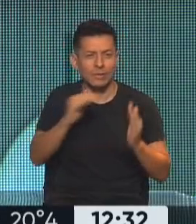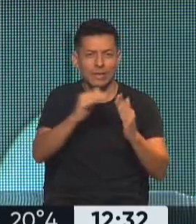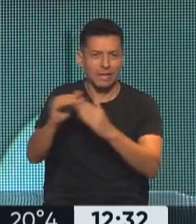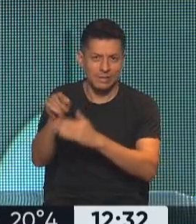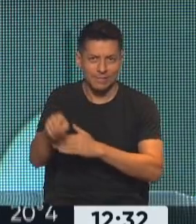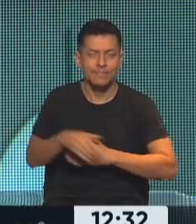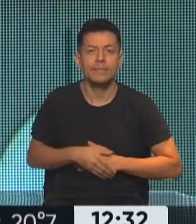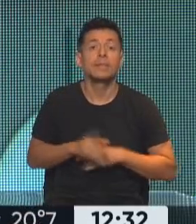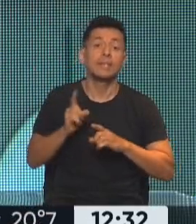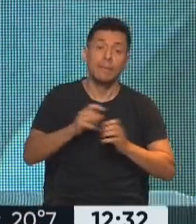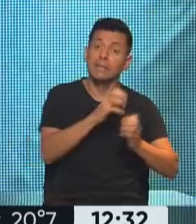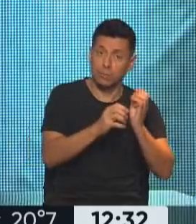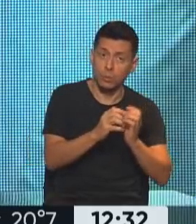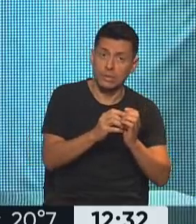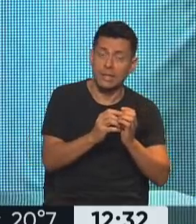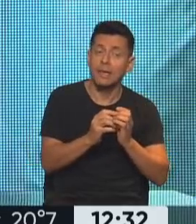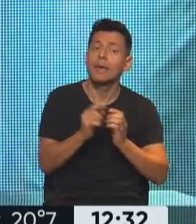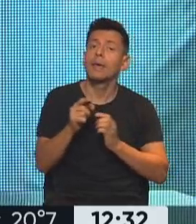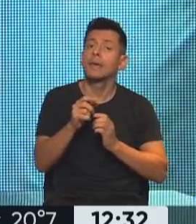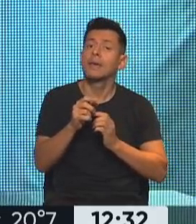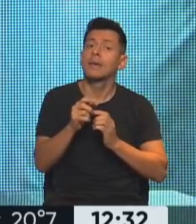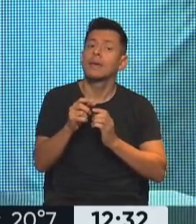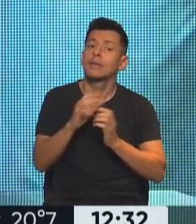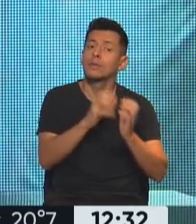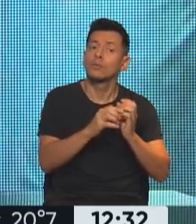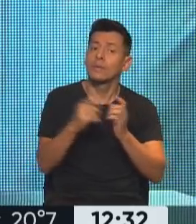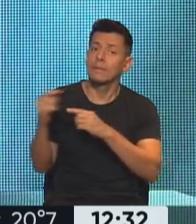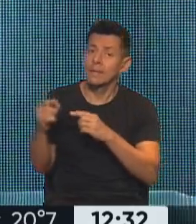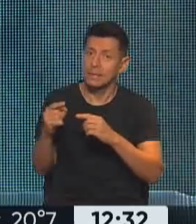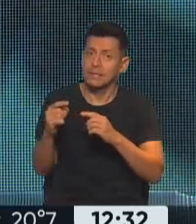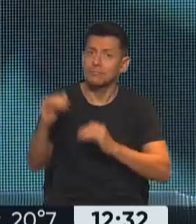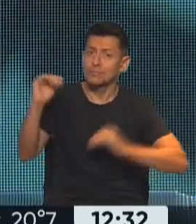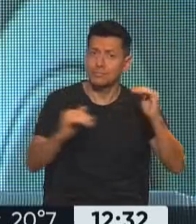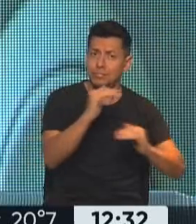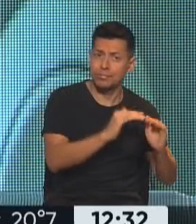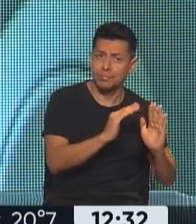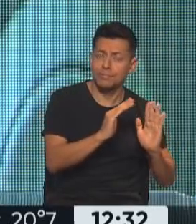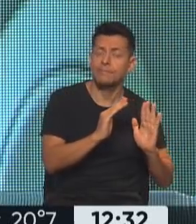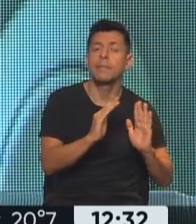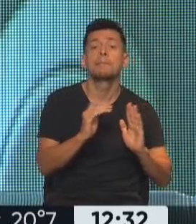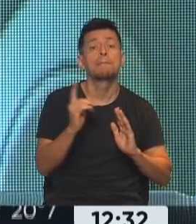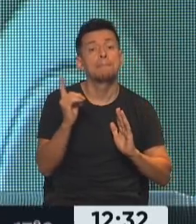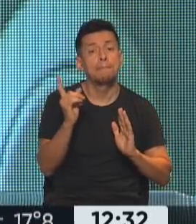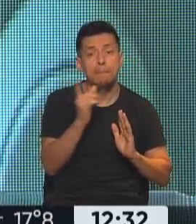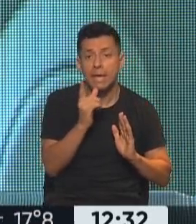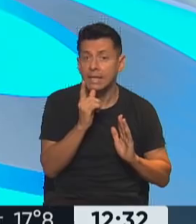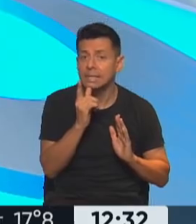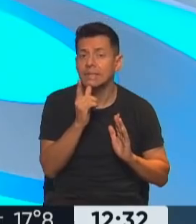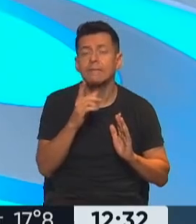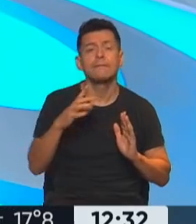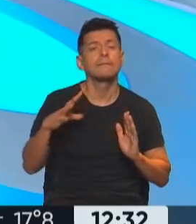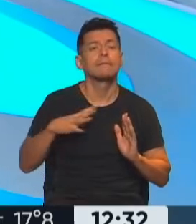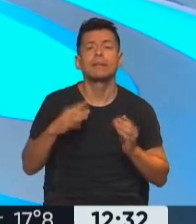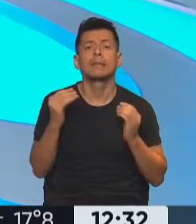También para la industria, aunque va a haber un diferencial en los aumentos nuevamente, lo que me parece que no se llega todavía al tema de la